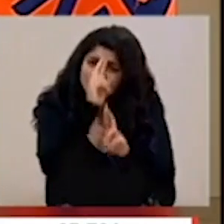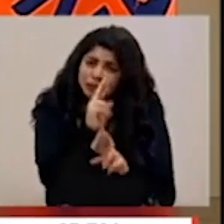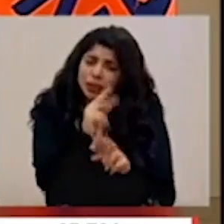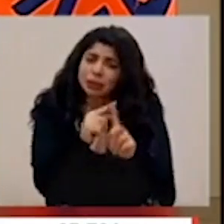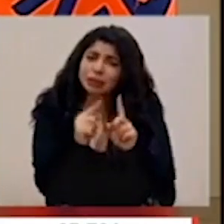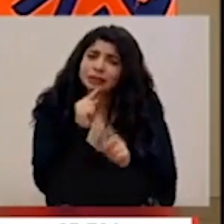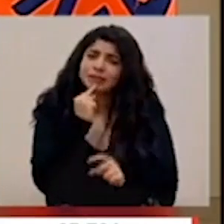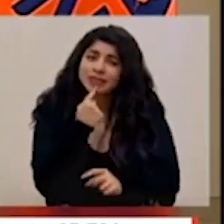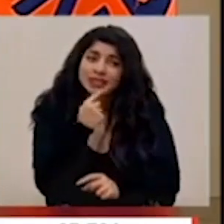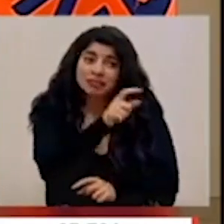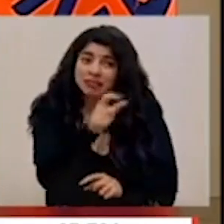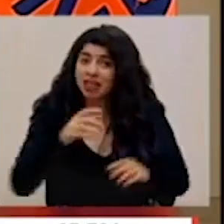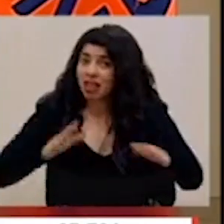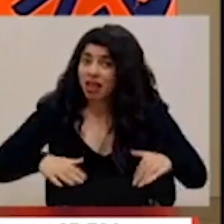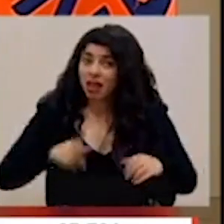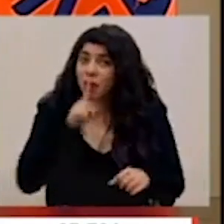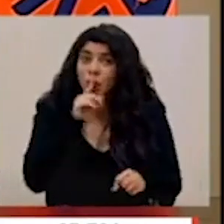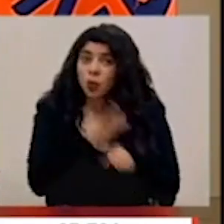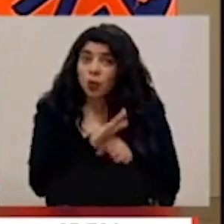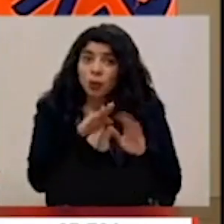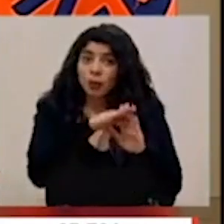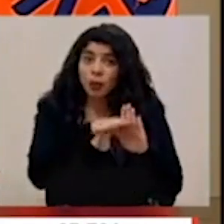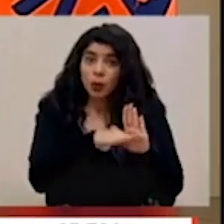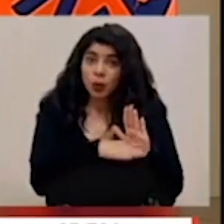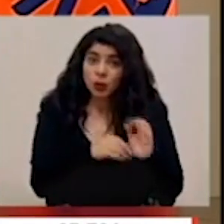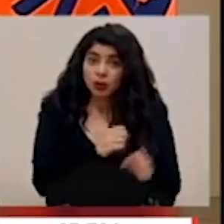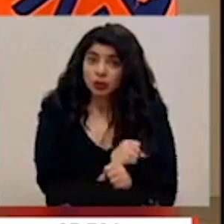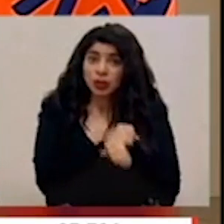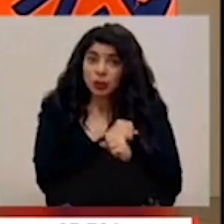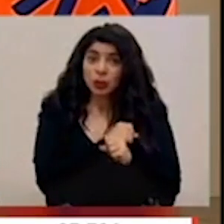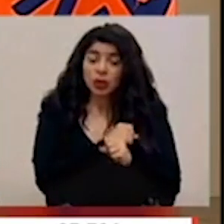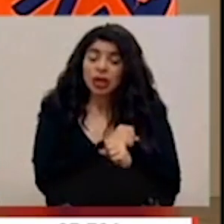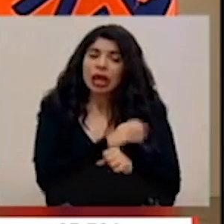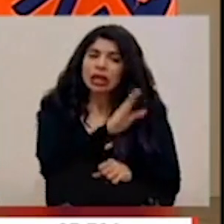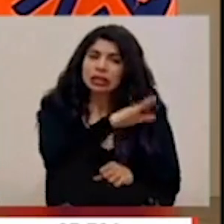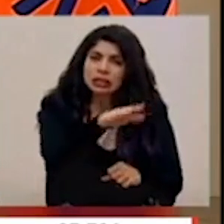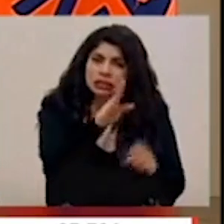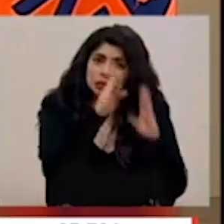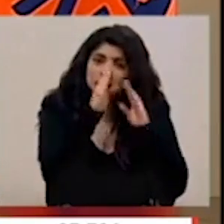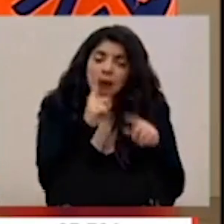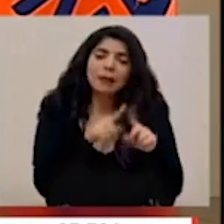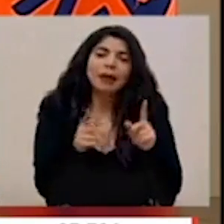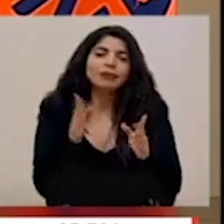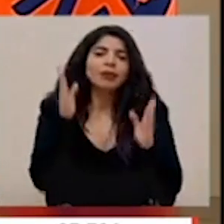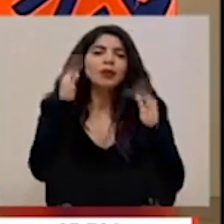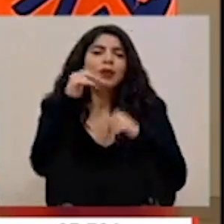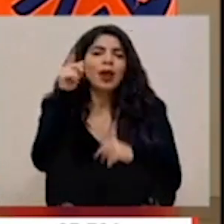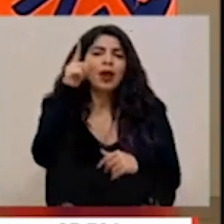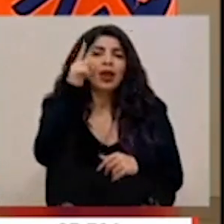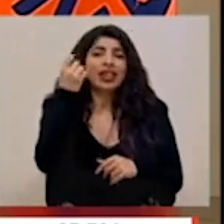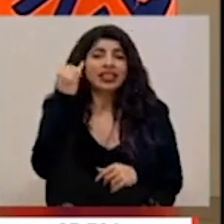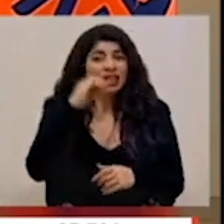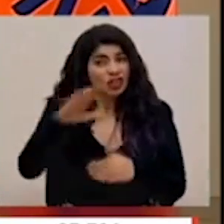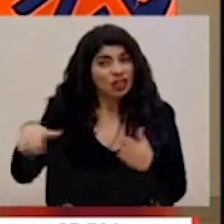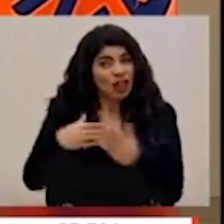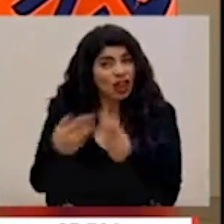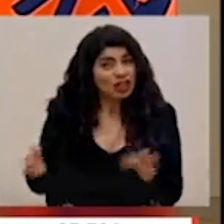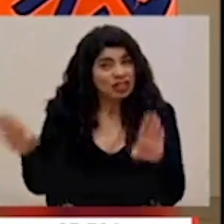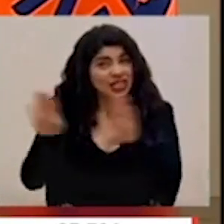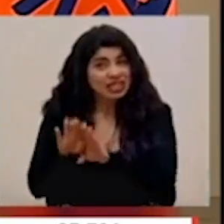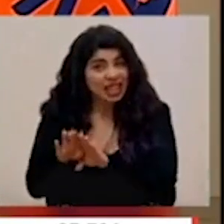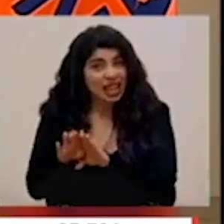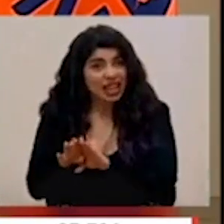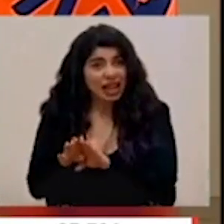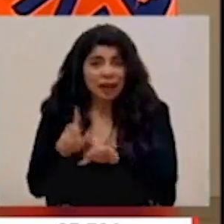para quienes siguen sin cumplir los protocolos de seguridad, pero no tiene sentido cerrar absolutamente todo si